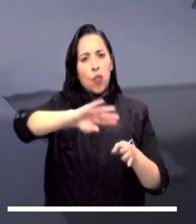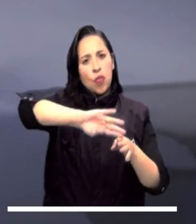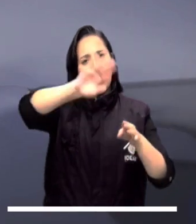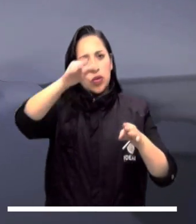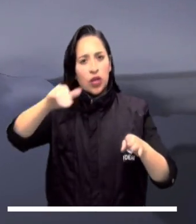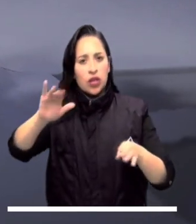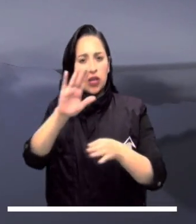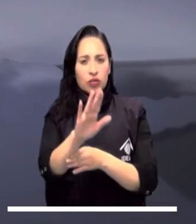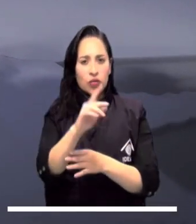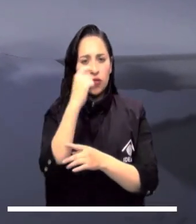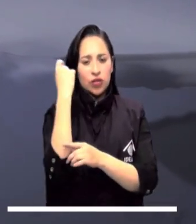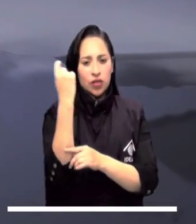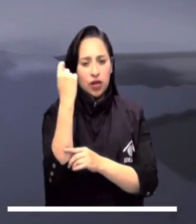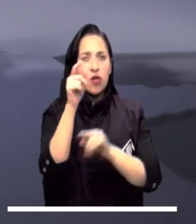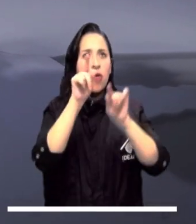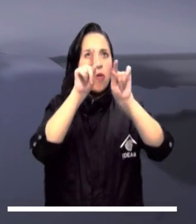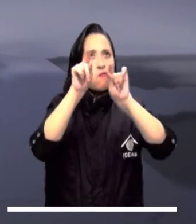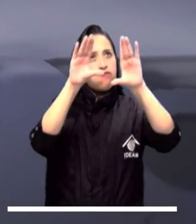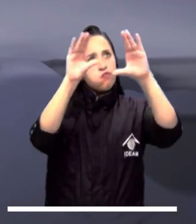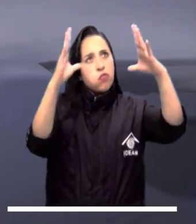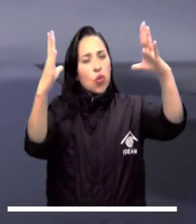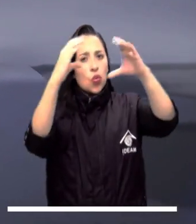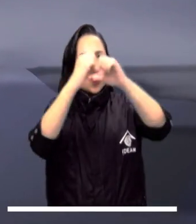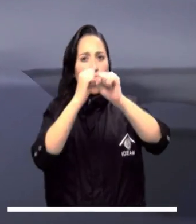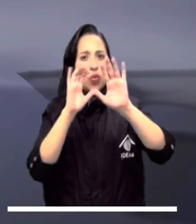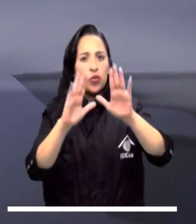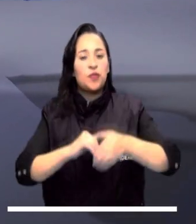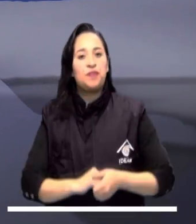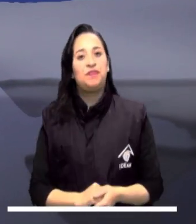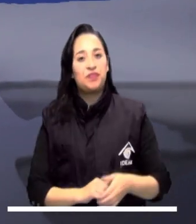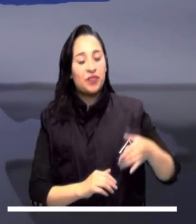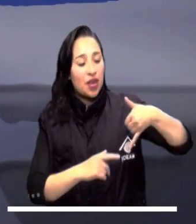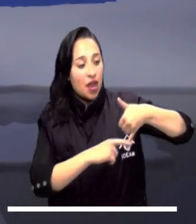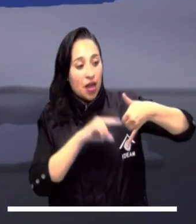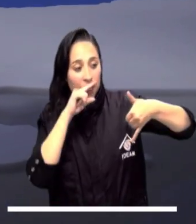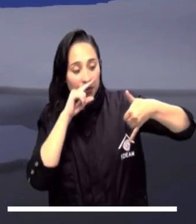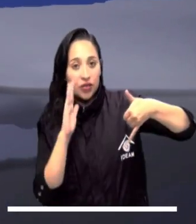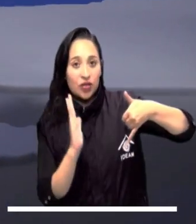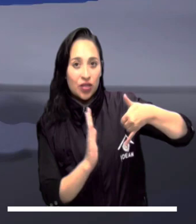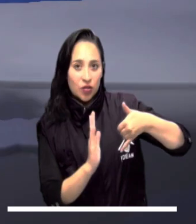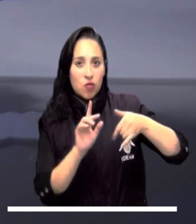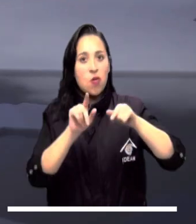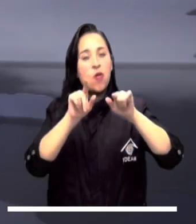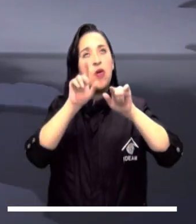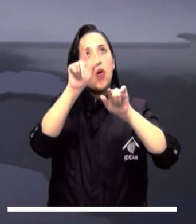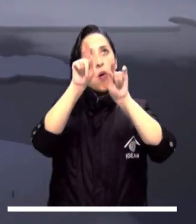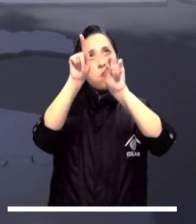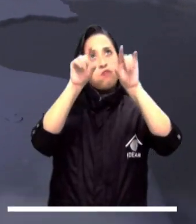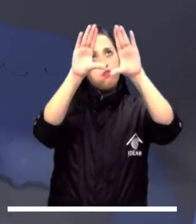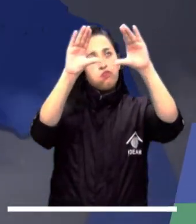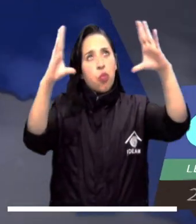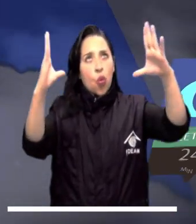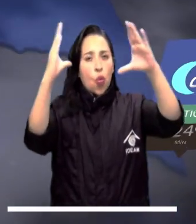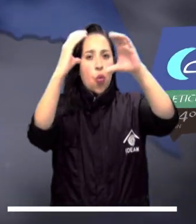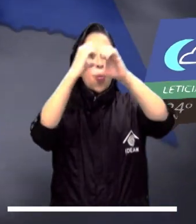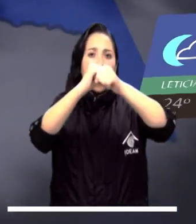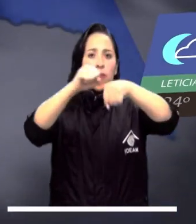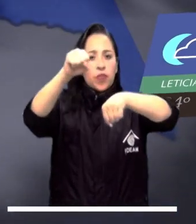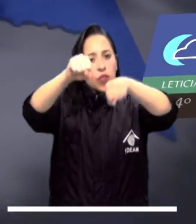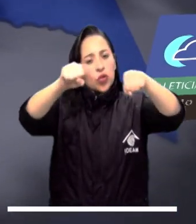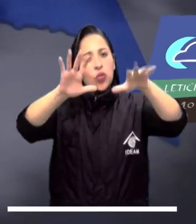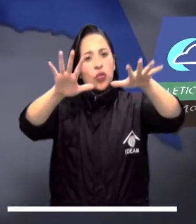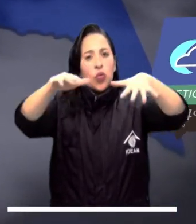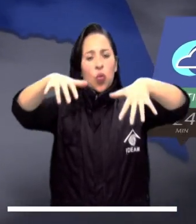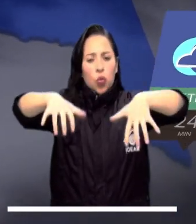lluvias dispersas sobre el pie de Monte Llanero y esperan cielo altamente nublado sobre el resto de la región. La región amazónica mantendrá las condiciones